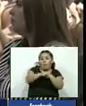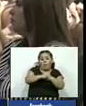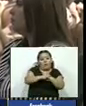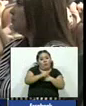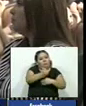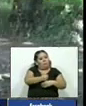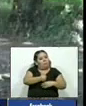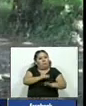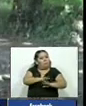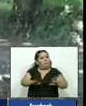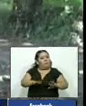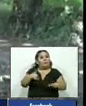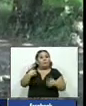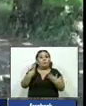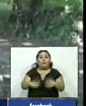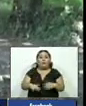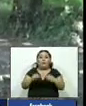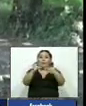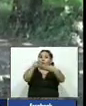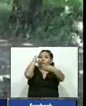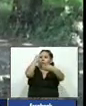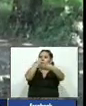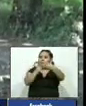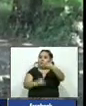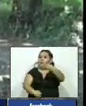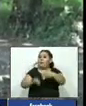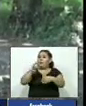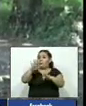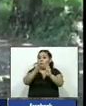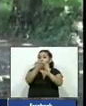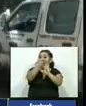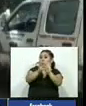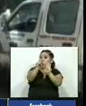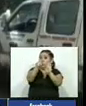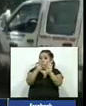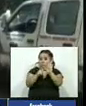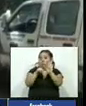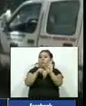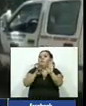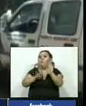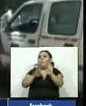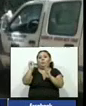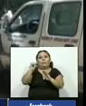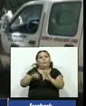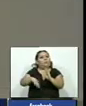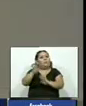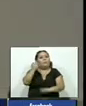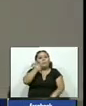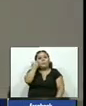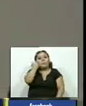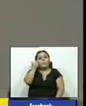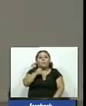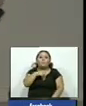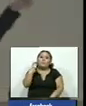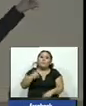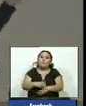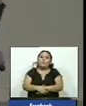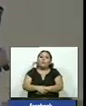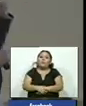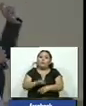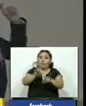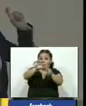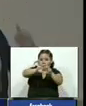país se encuentra en las primeras cinco posiciones con la tasa más alta de homicidios de adolescentes estadísticas